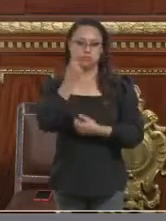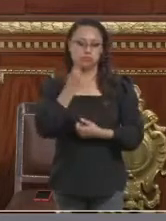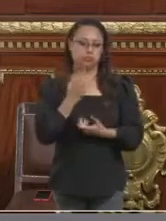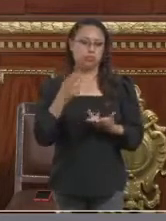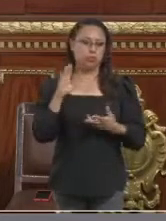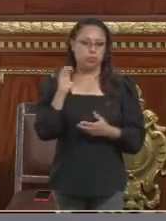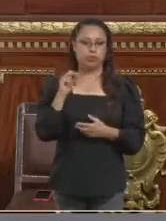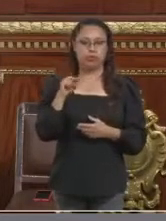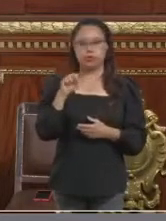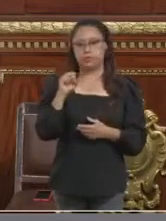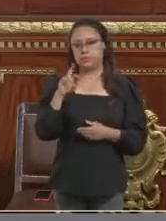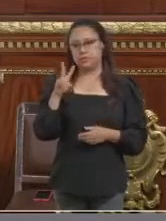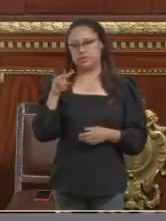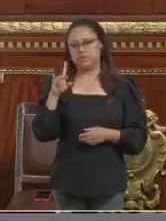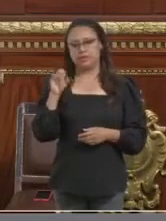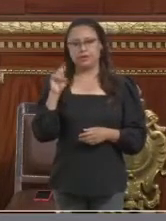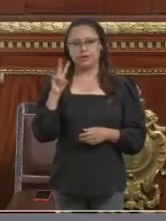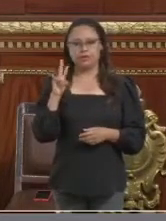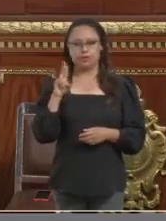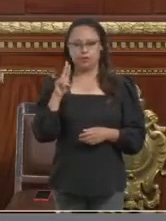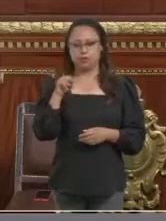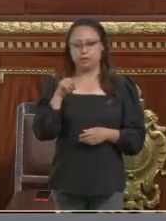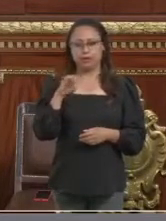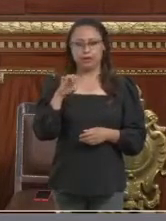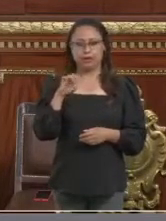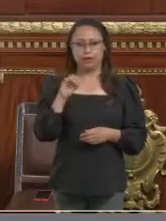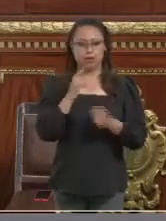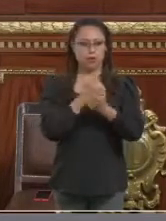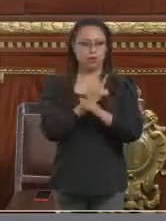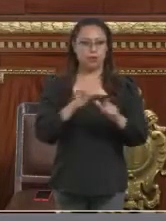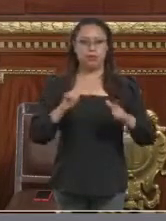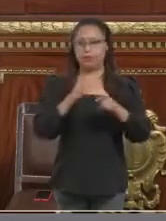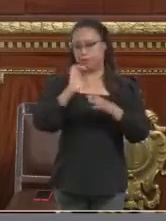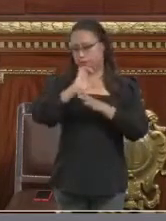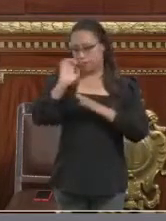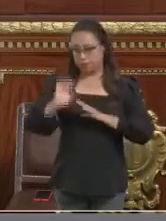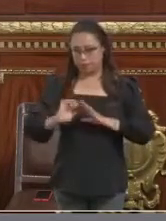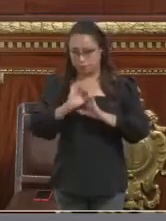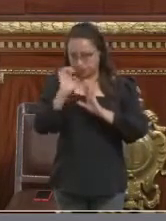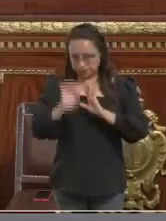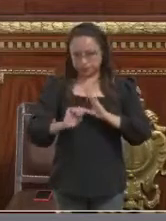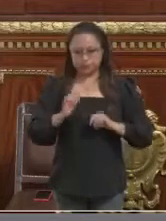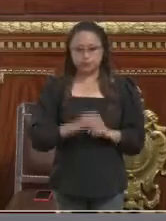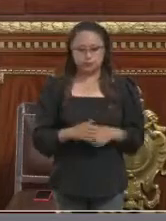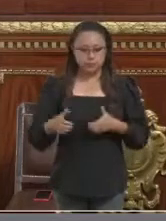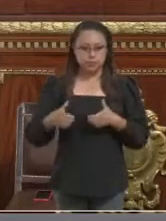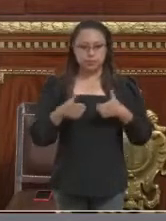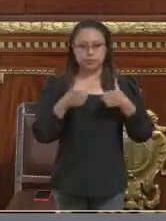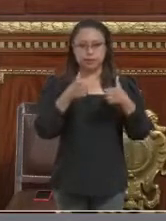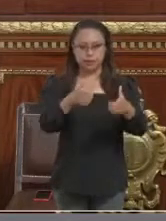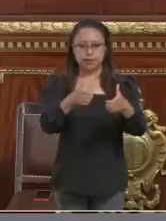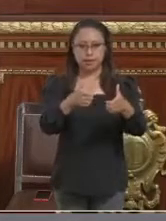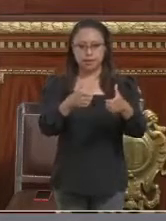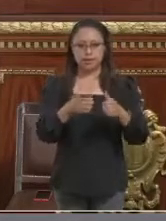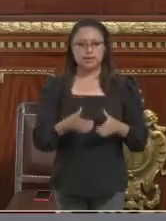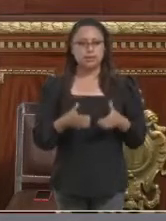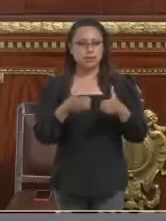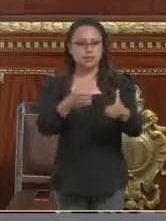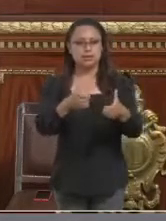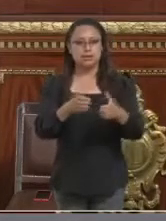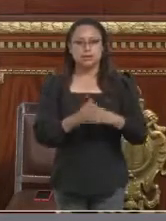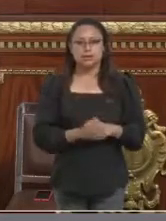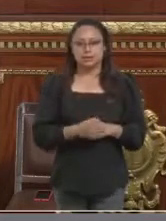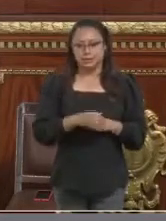neoliberal. Por ejemplo, en las calles de la alcaldía Benito Juárez, pasamos de jugar en la calle,